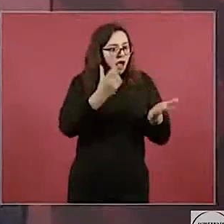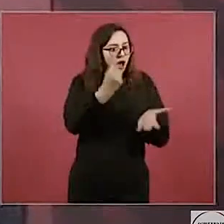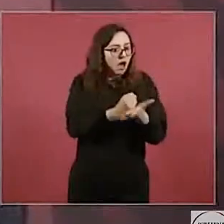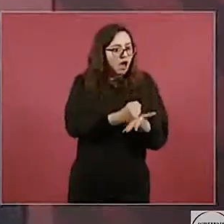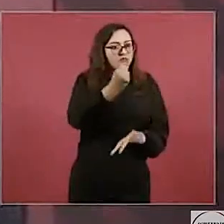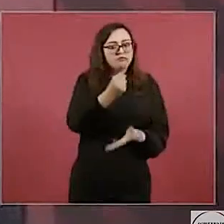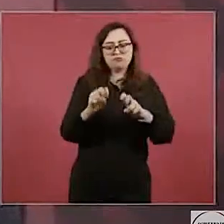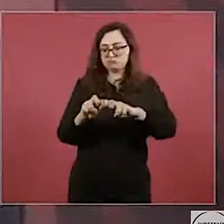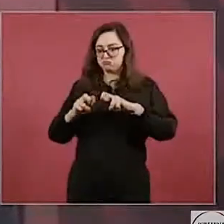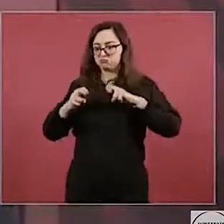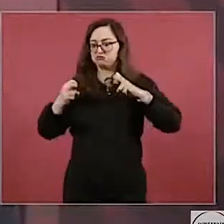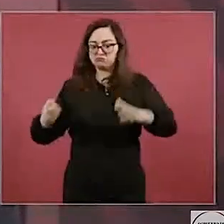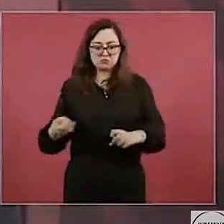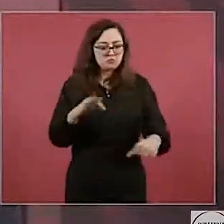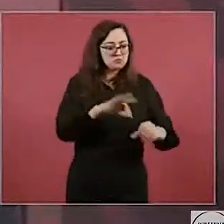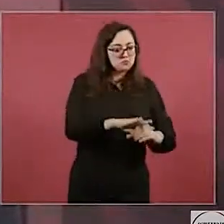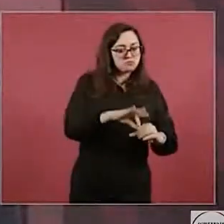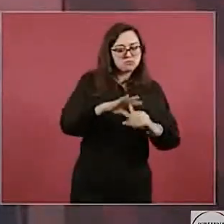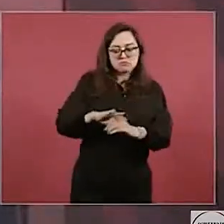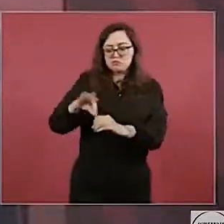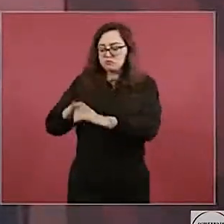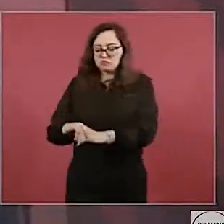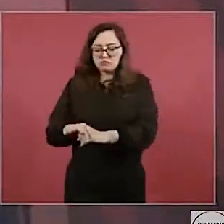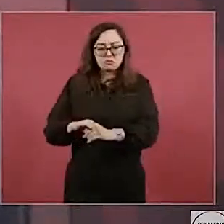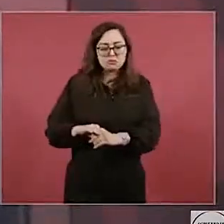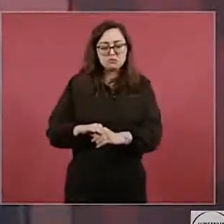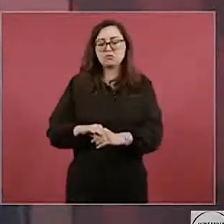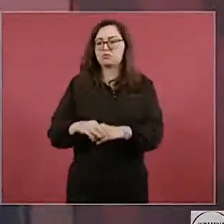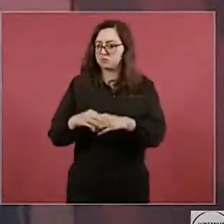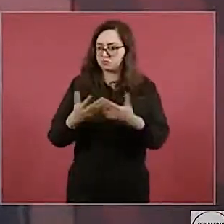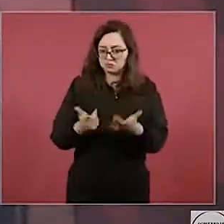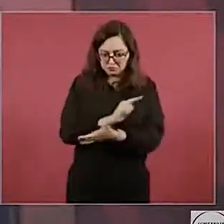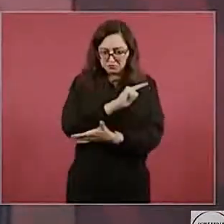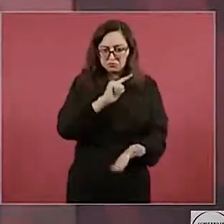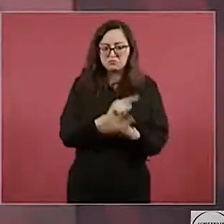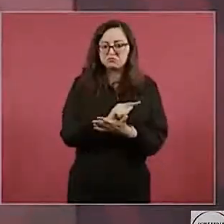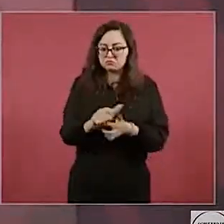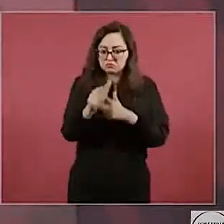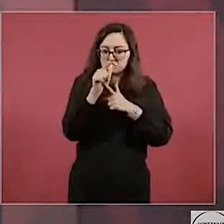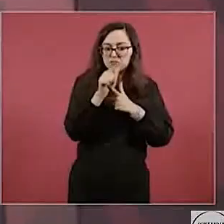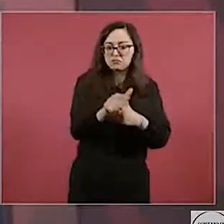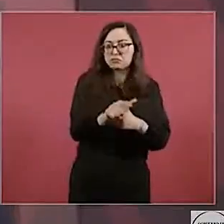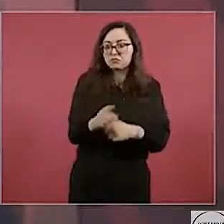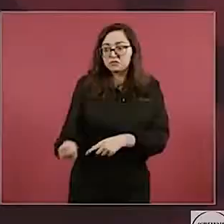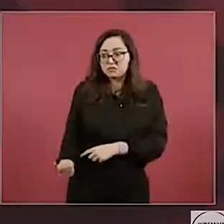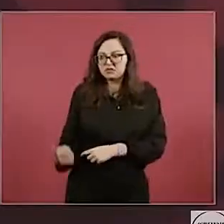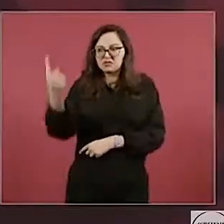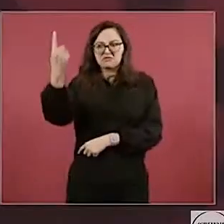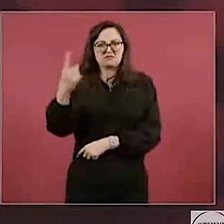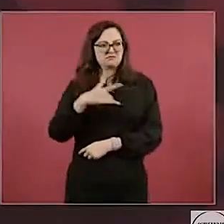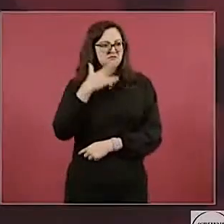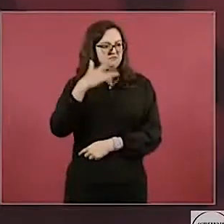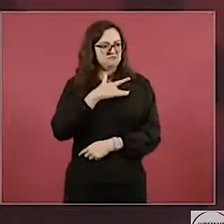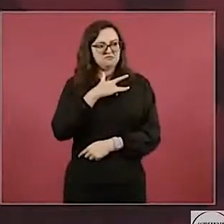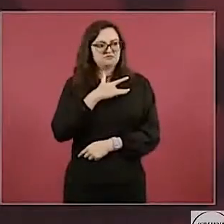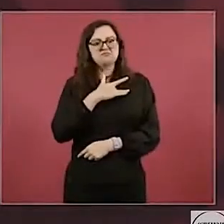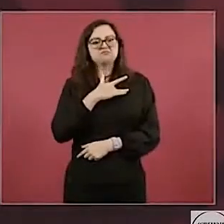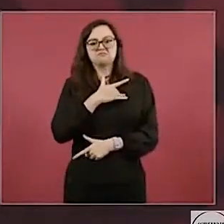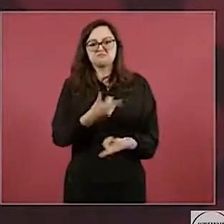interés particular, el influyentismo,